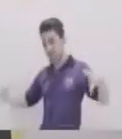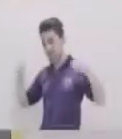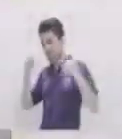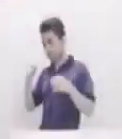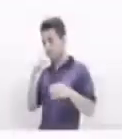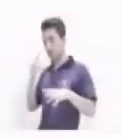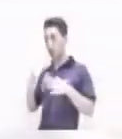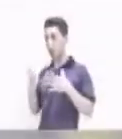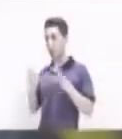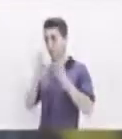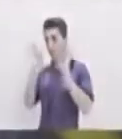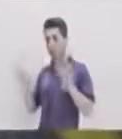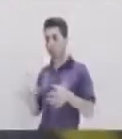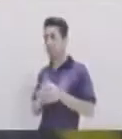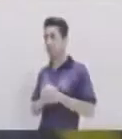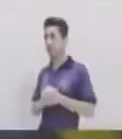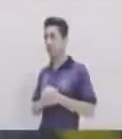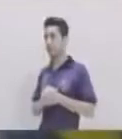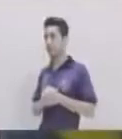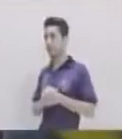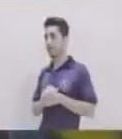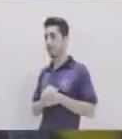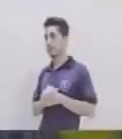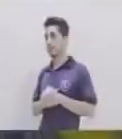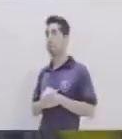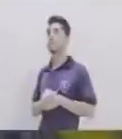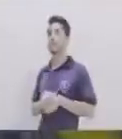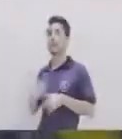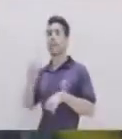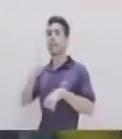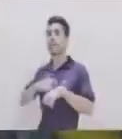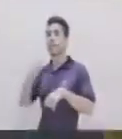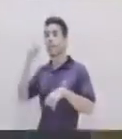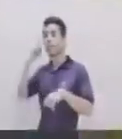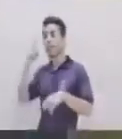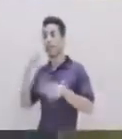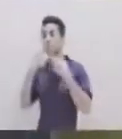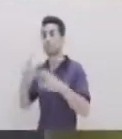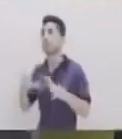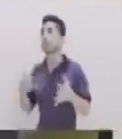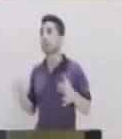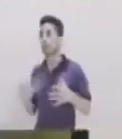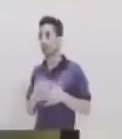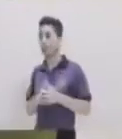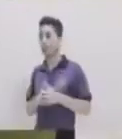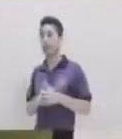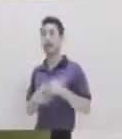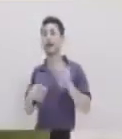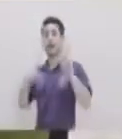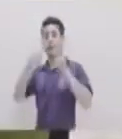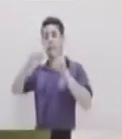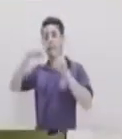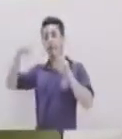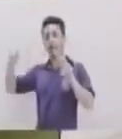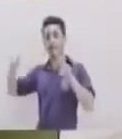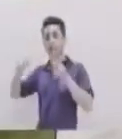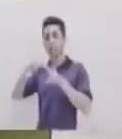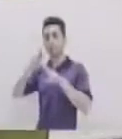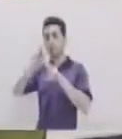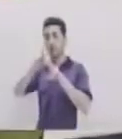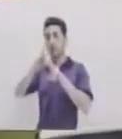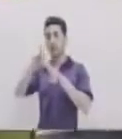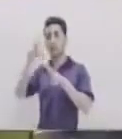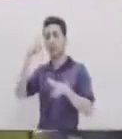que nos quede De la siguiente forma Y podemos ver que El tiempo de reacción Sería igual entonces A la raíz cuadrada De